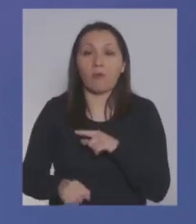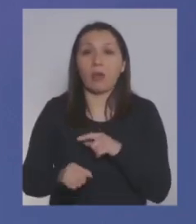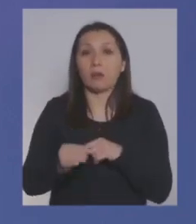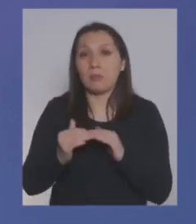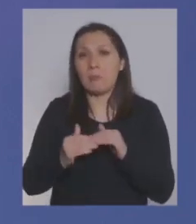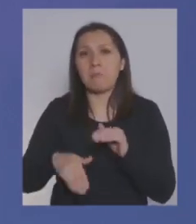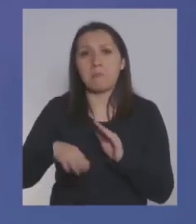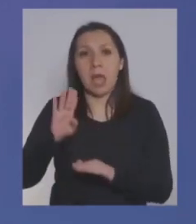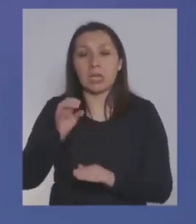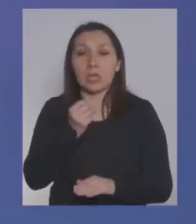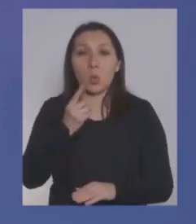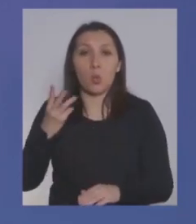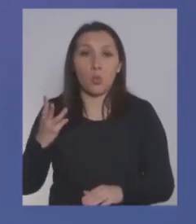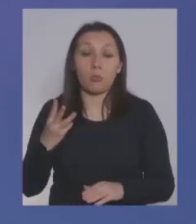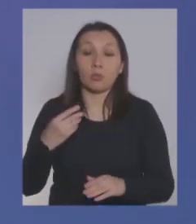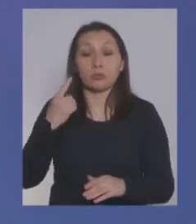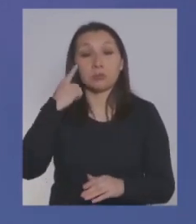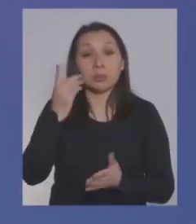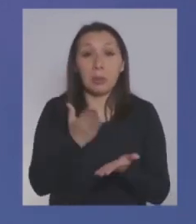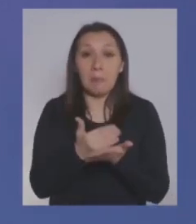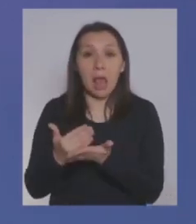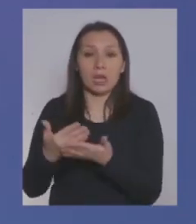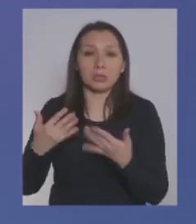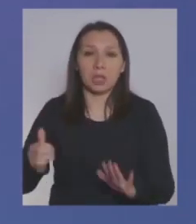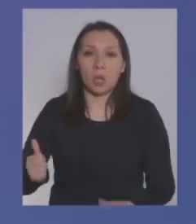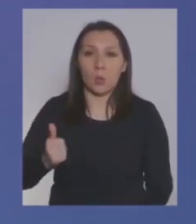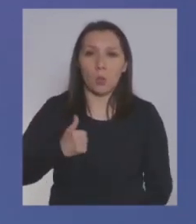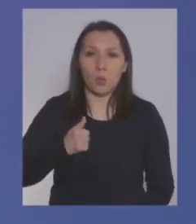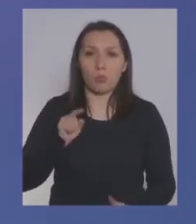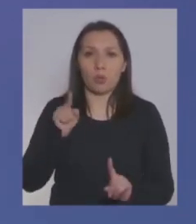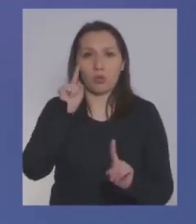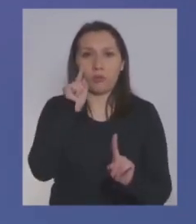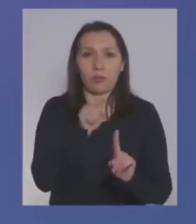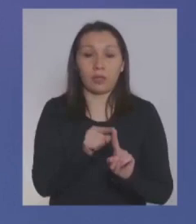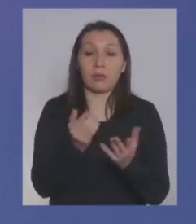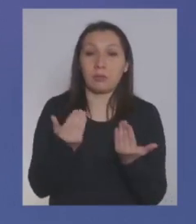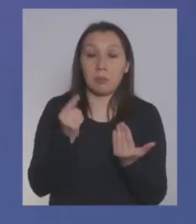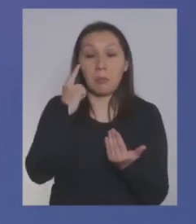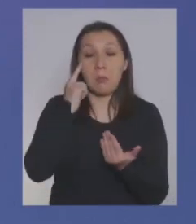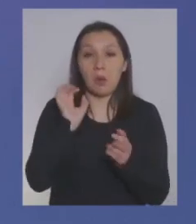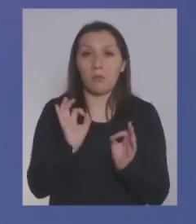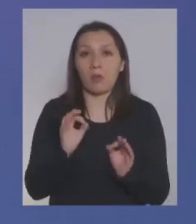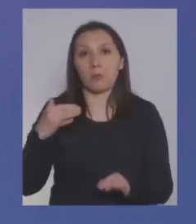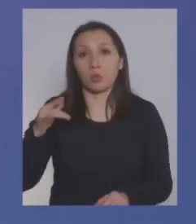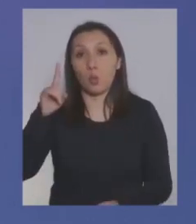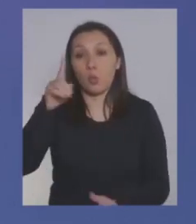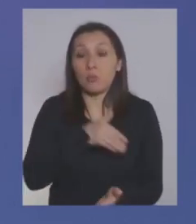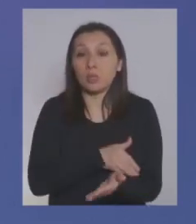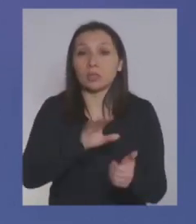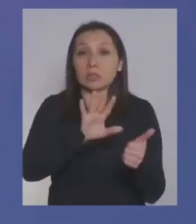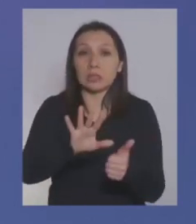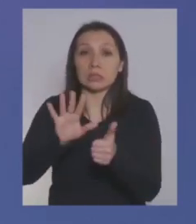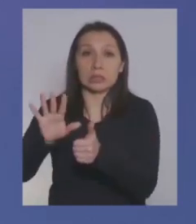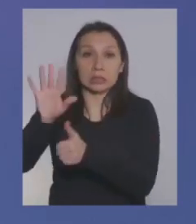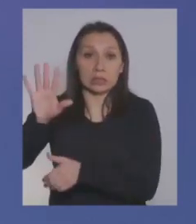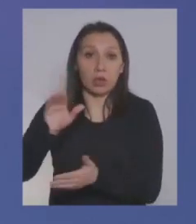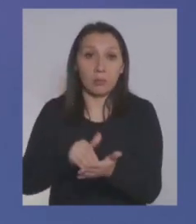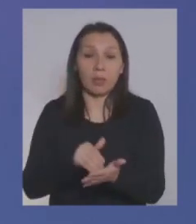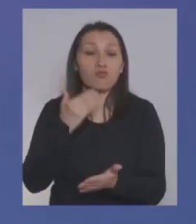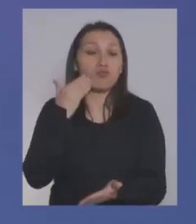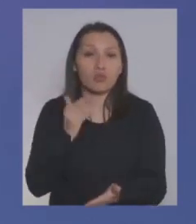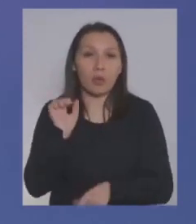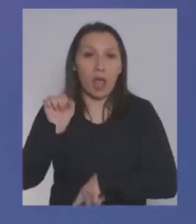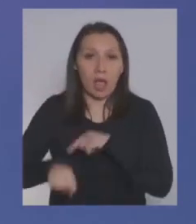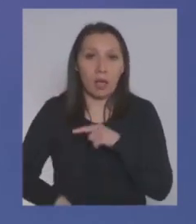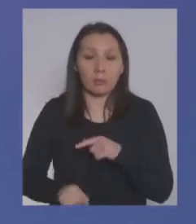estamos por arriba de esas cifras, creo que el plan ha cumplido con lo esperado y eso es lo relevante, 1.665.000 bonos